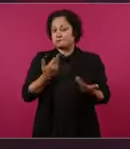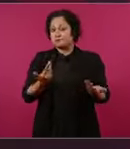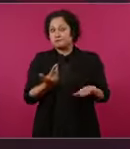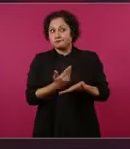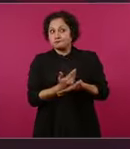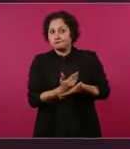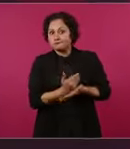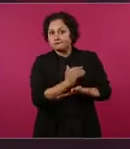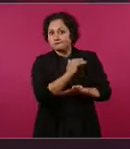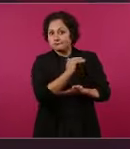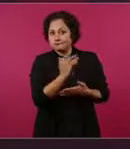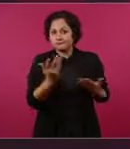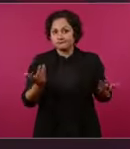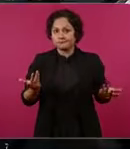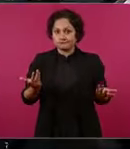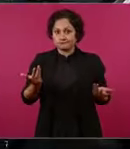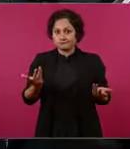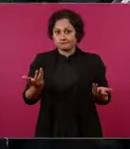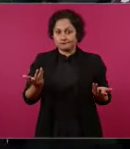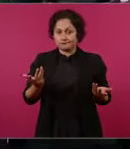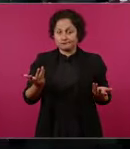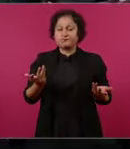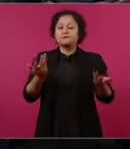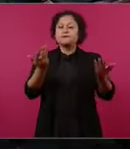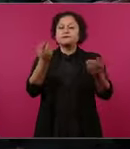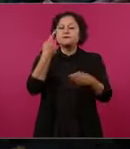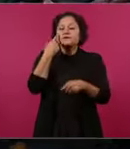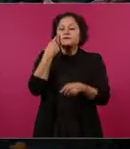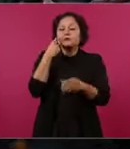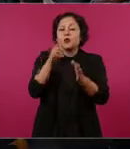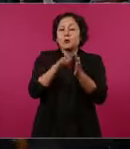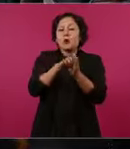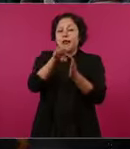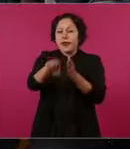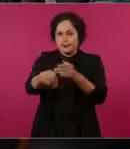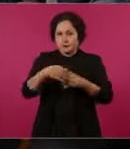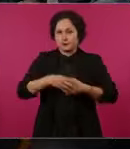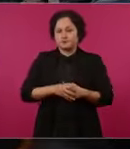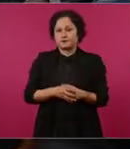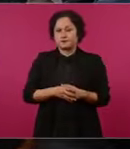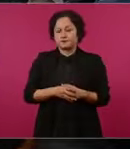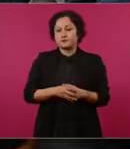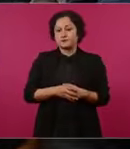es como si yo doy una opinión